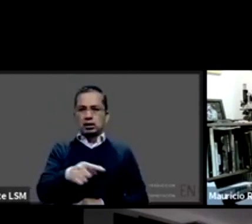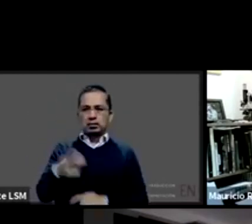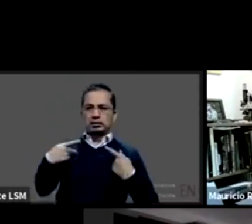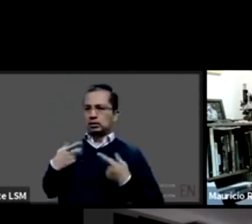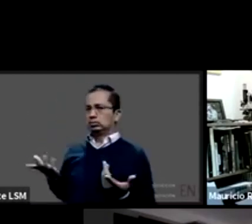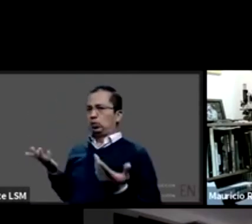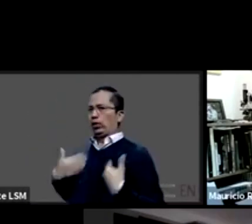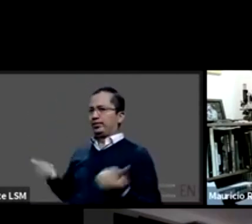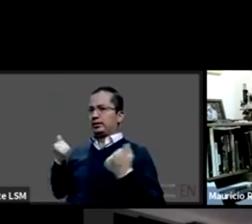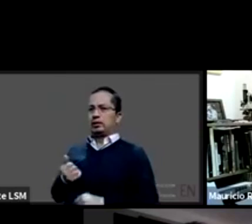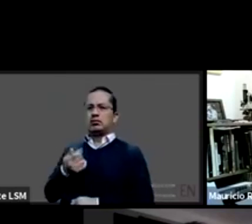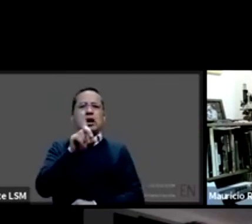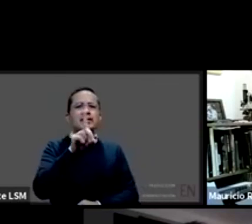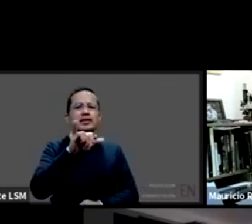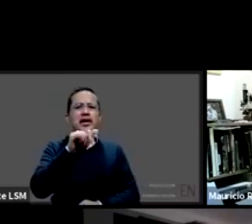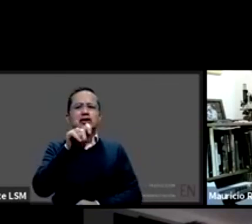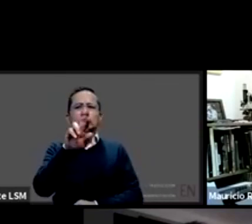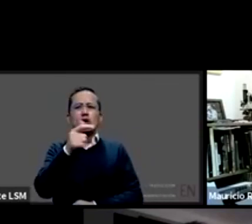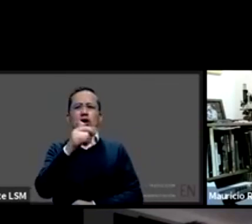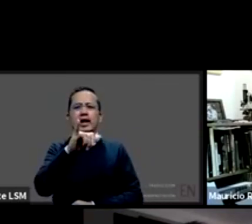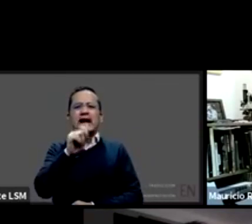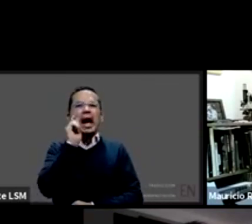ocasionado por mi atención